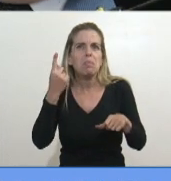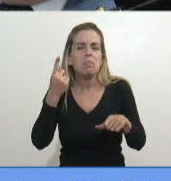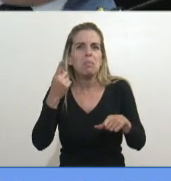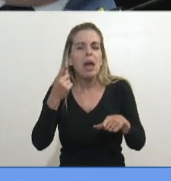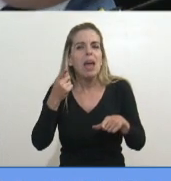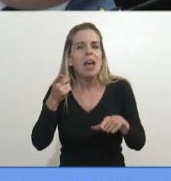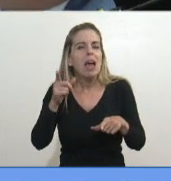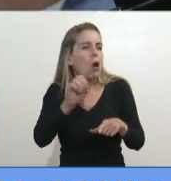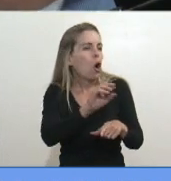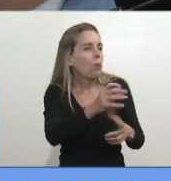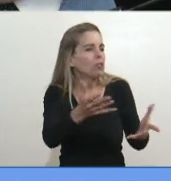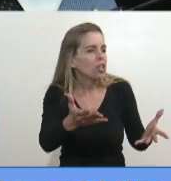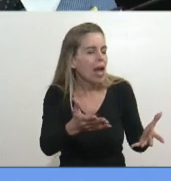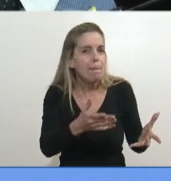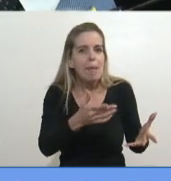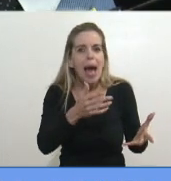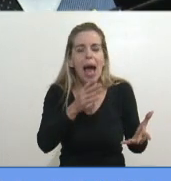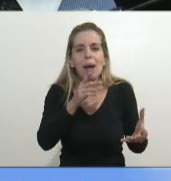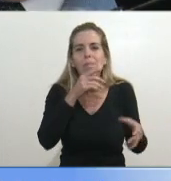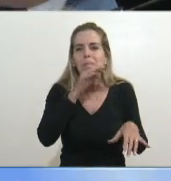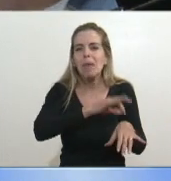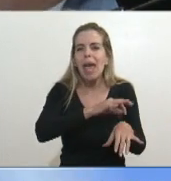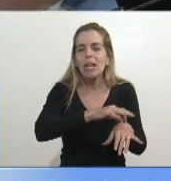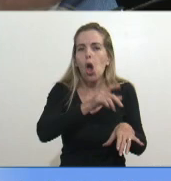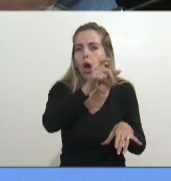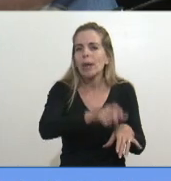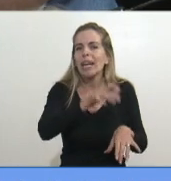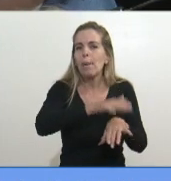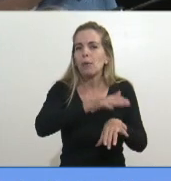¿cómo se llama? Velocopic, no sé cómo es el responsable.